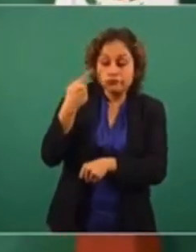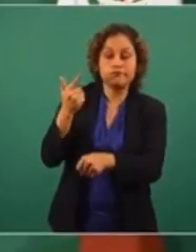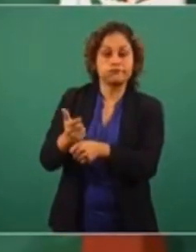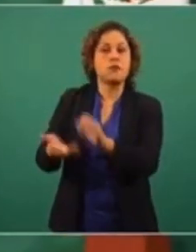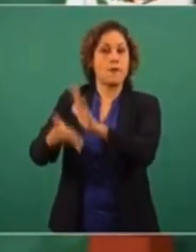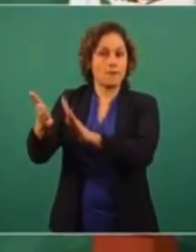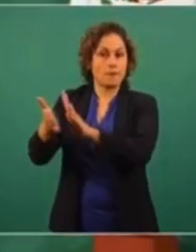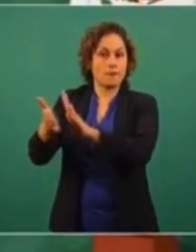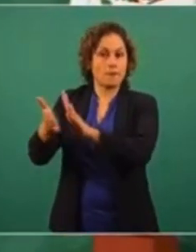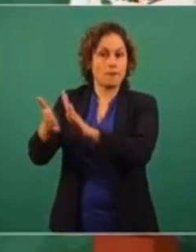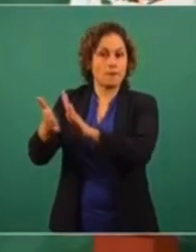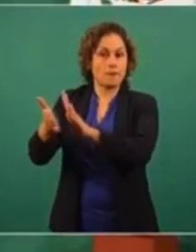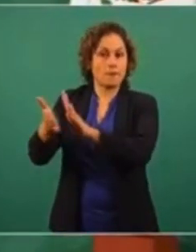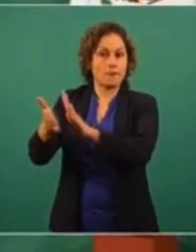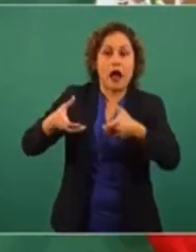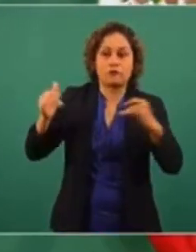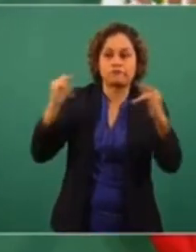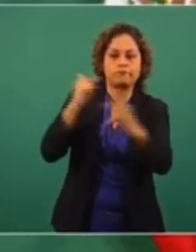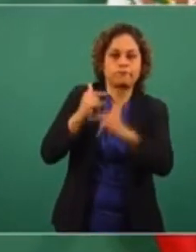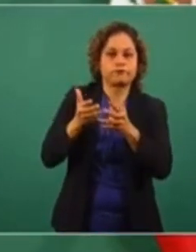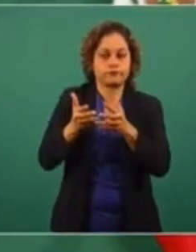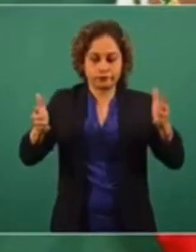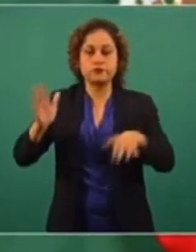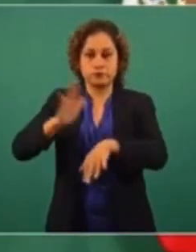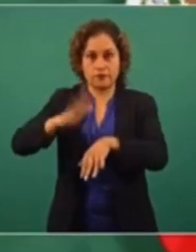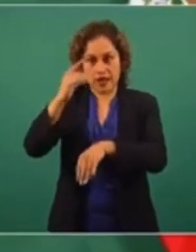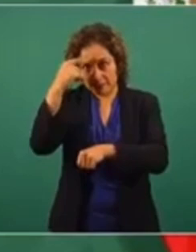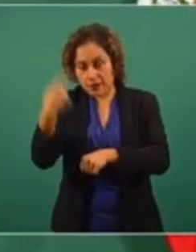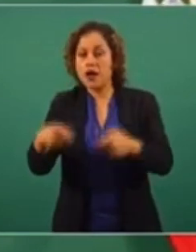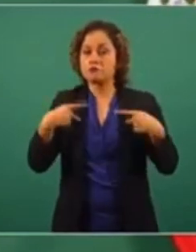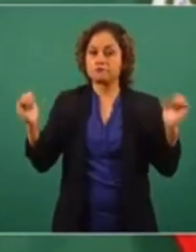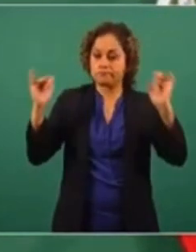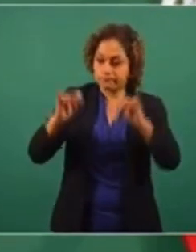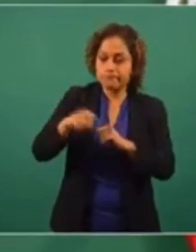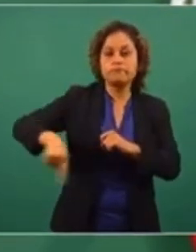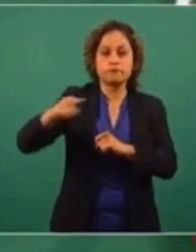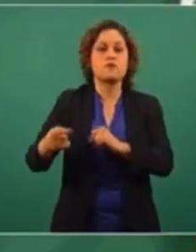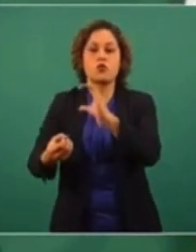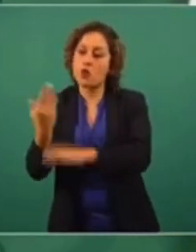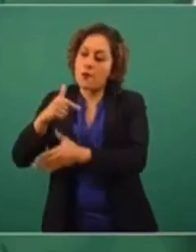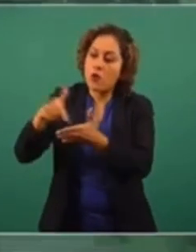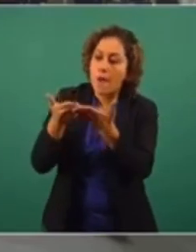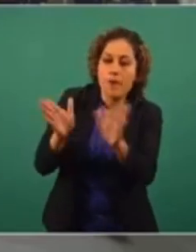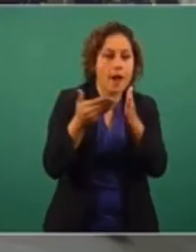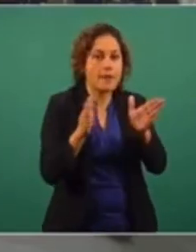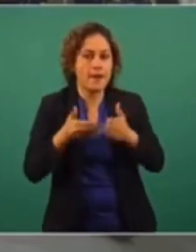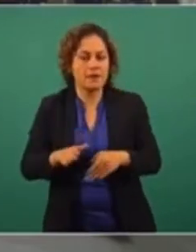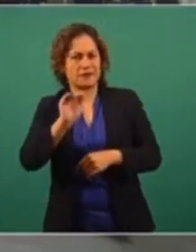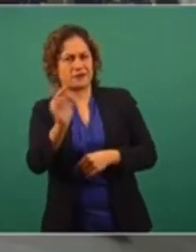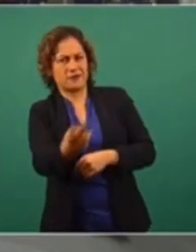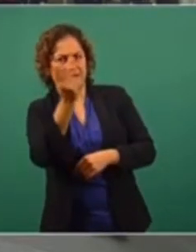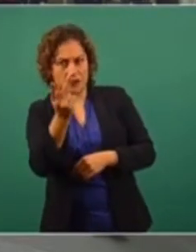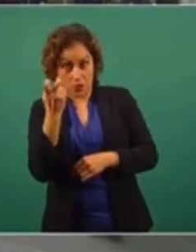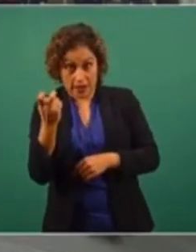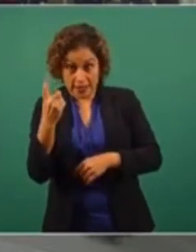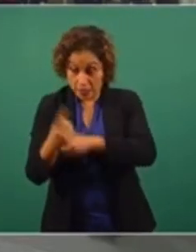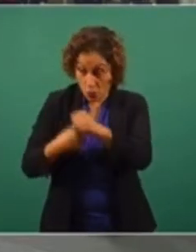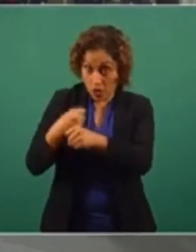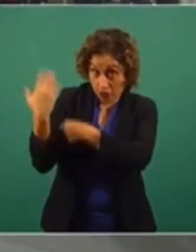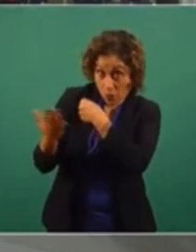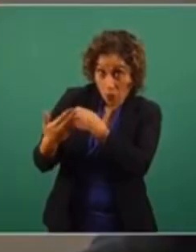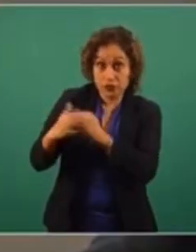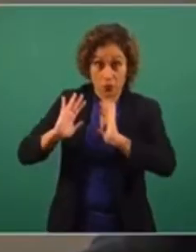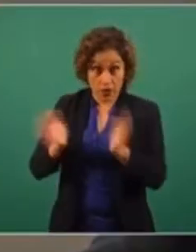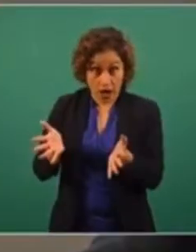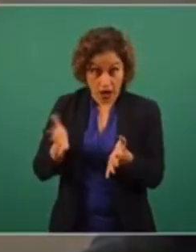esas avenidas y crear nuevos accesos al aeropuerto. ¿Y eso sí dará tiempo de hacerlo para el siguiente año? Sí, para